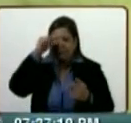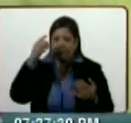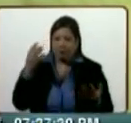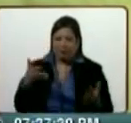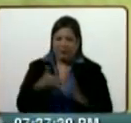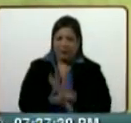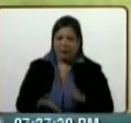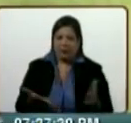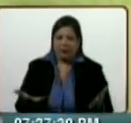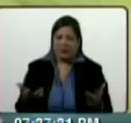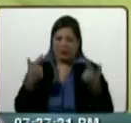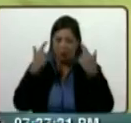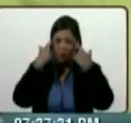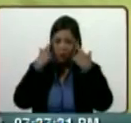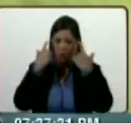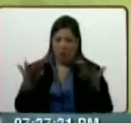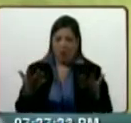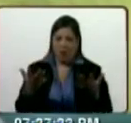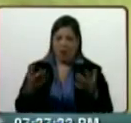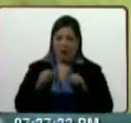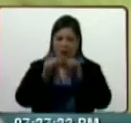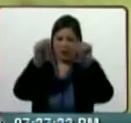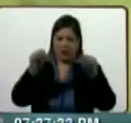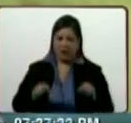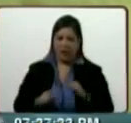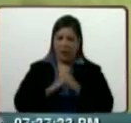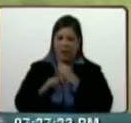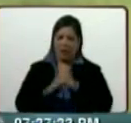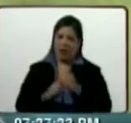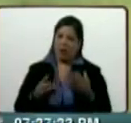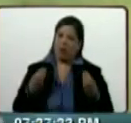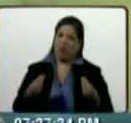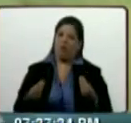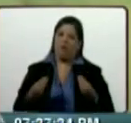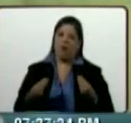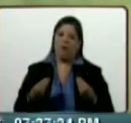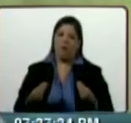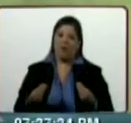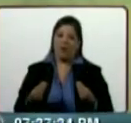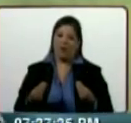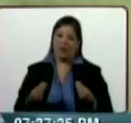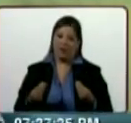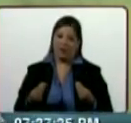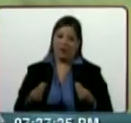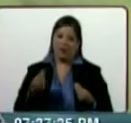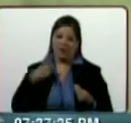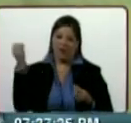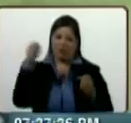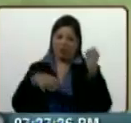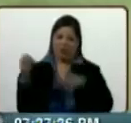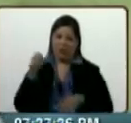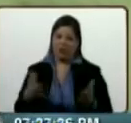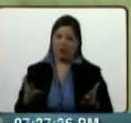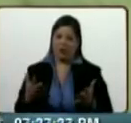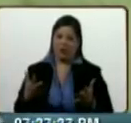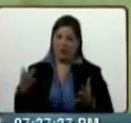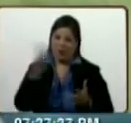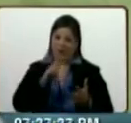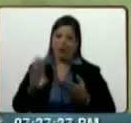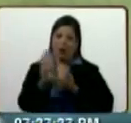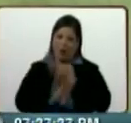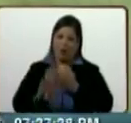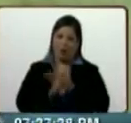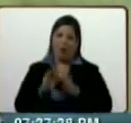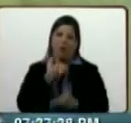La data electoral no puede depender de un sistema como Internet, que es fácil y es muy vulnerable. Con nuestra red de fibra